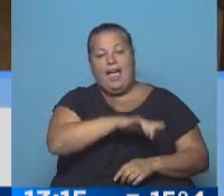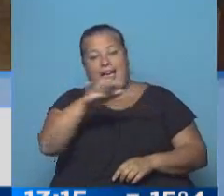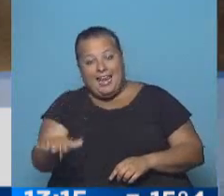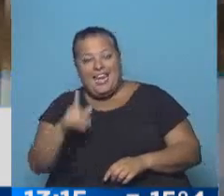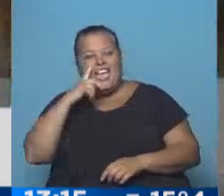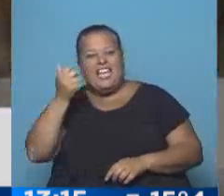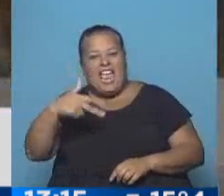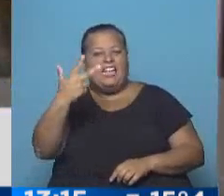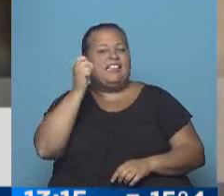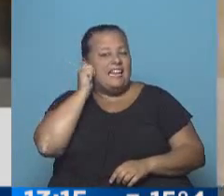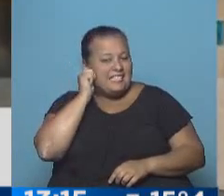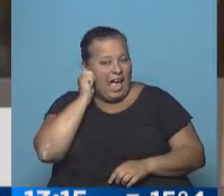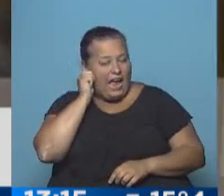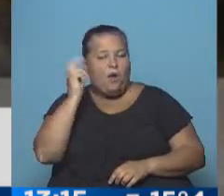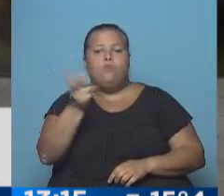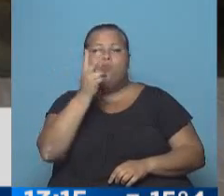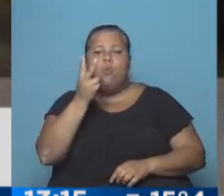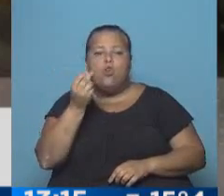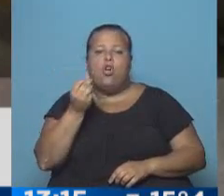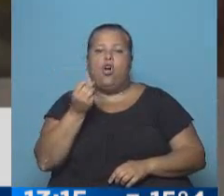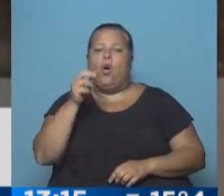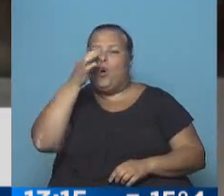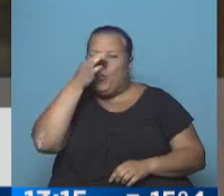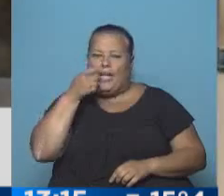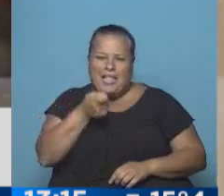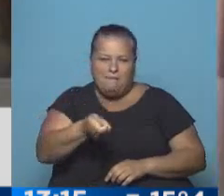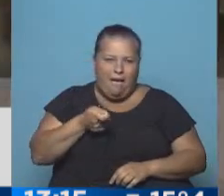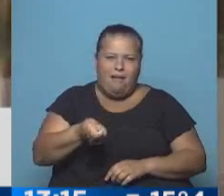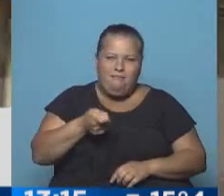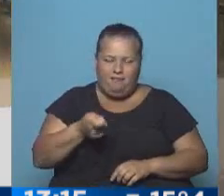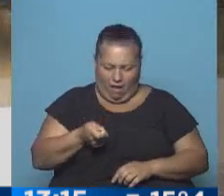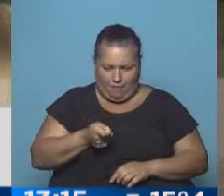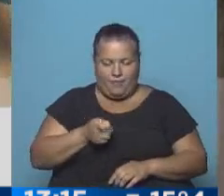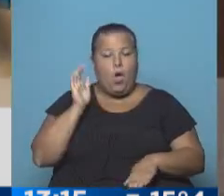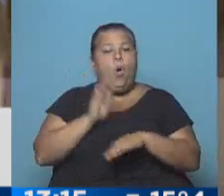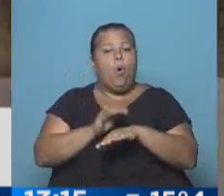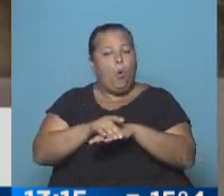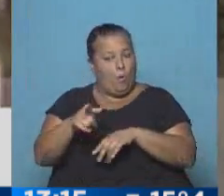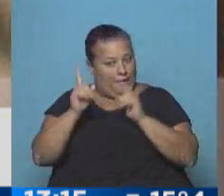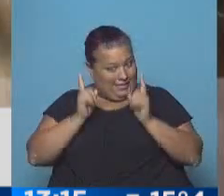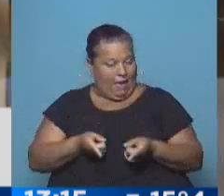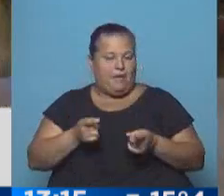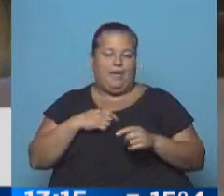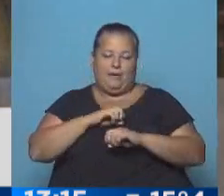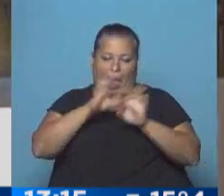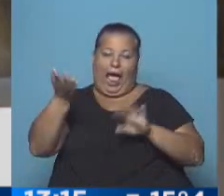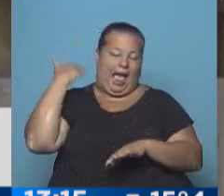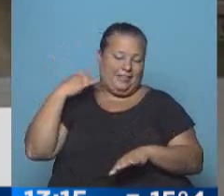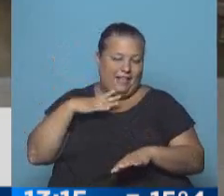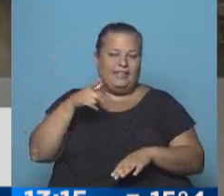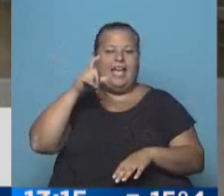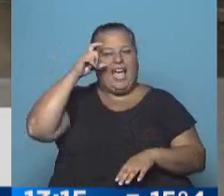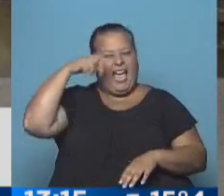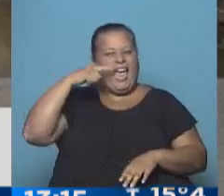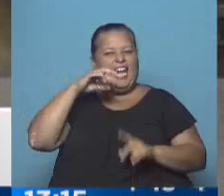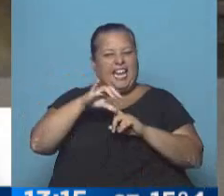hijito, Ian, de 3 años, que falleciera de 20 puñaladas. El responsable también, eso es lo que queríamos decir al principio, Enrique